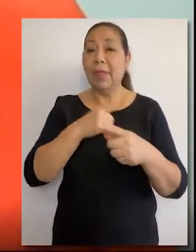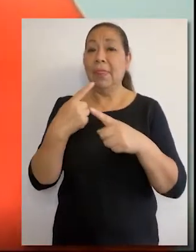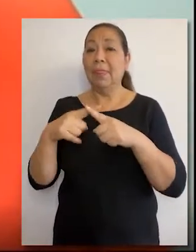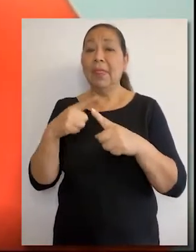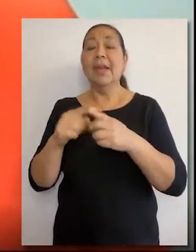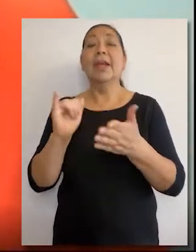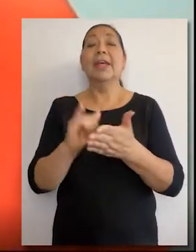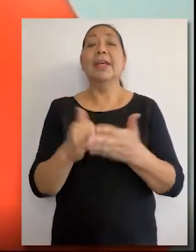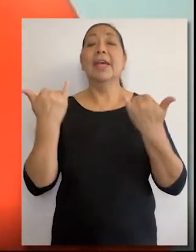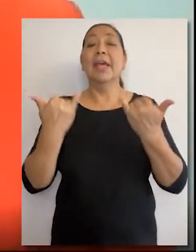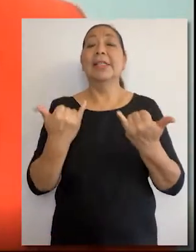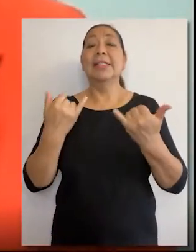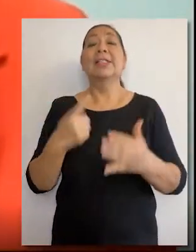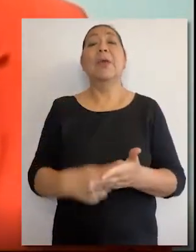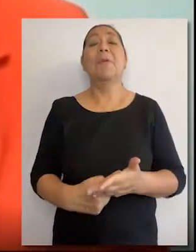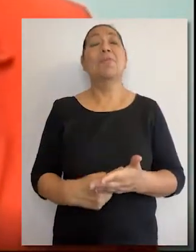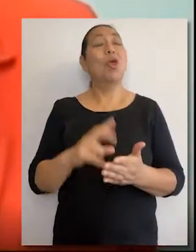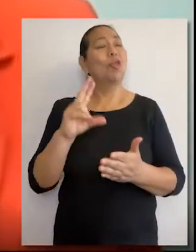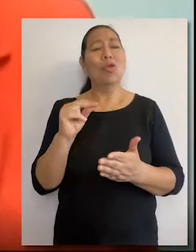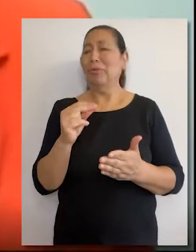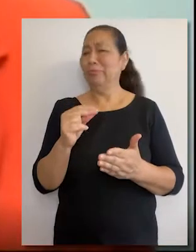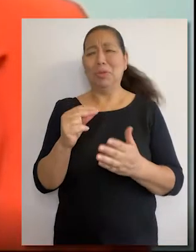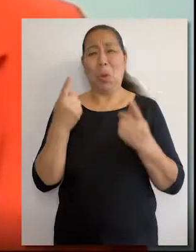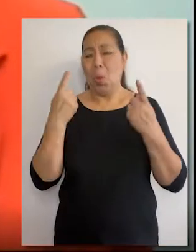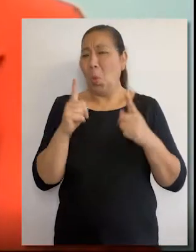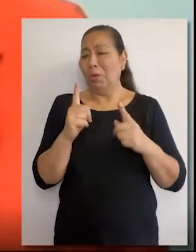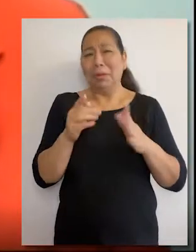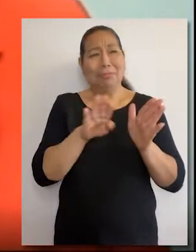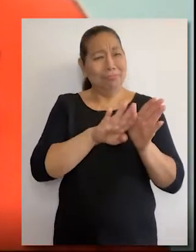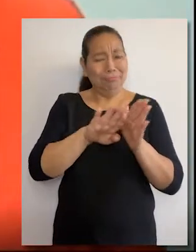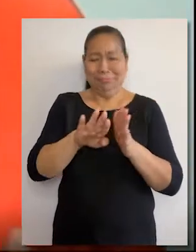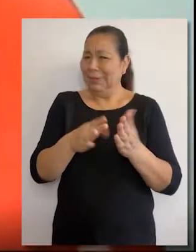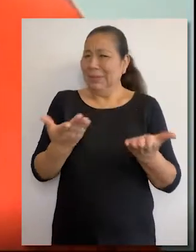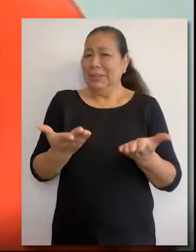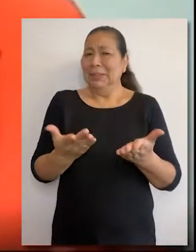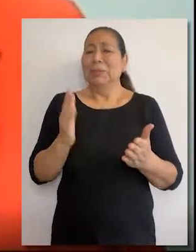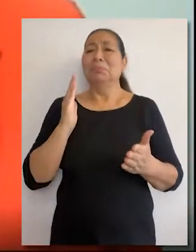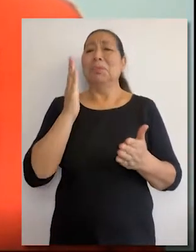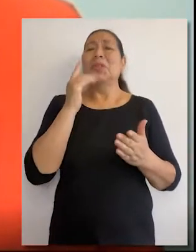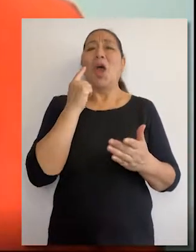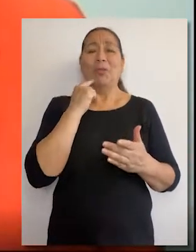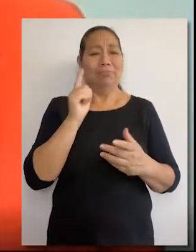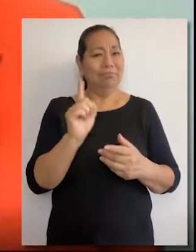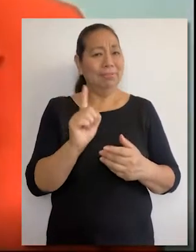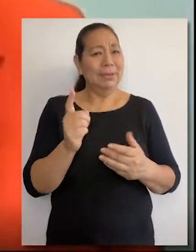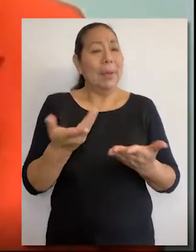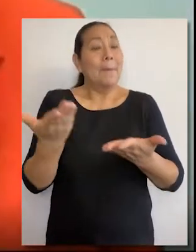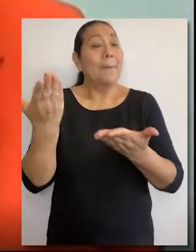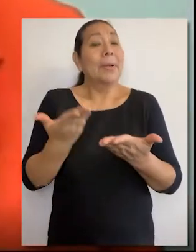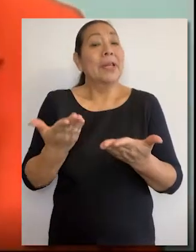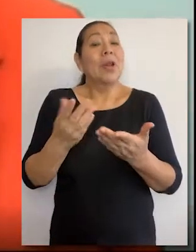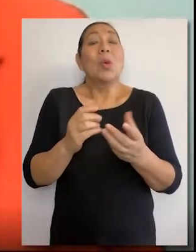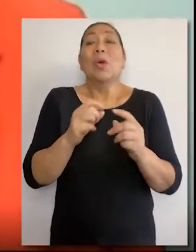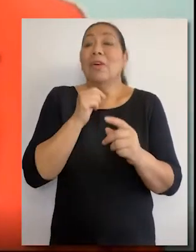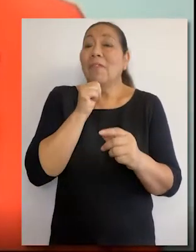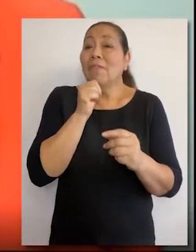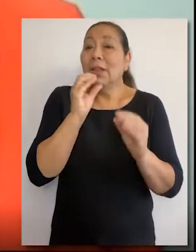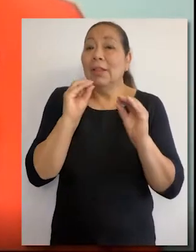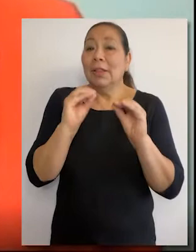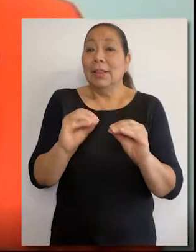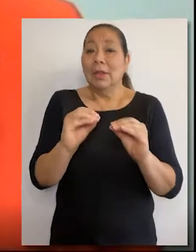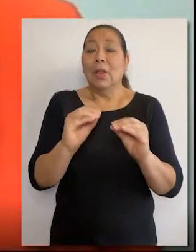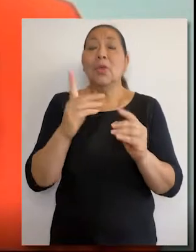Dijo esperar que estos logros no sean una coincidencia episodica que maquille una problemática endémica que aún se encuentra